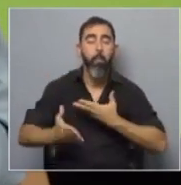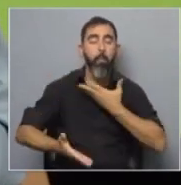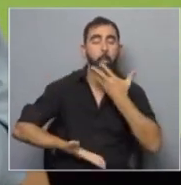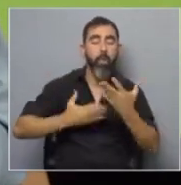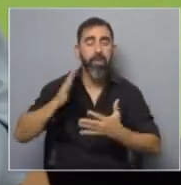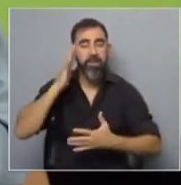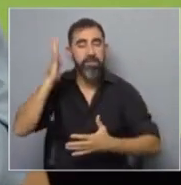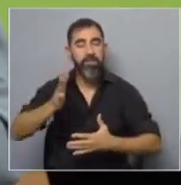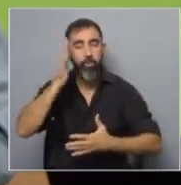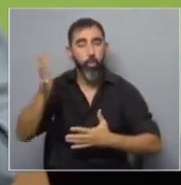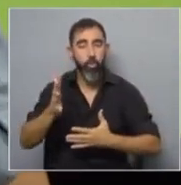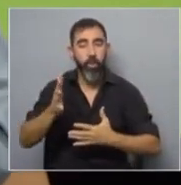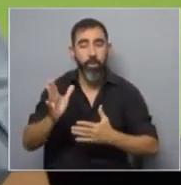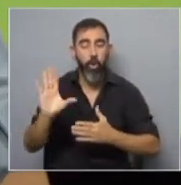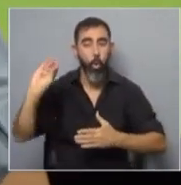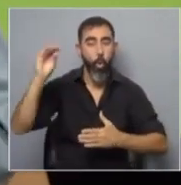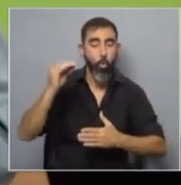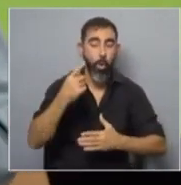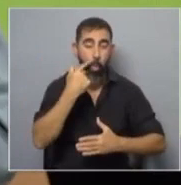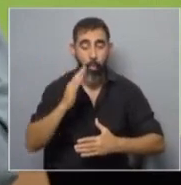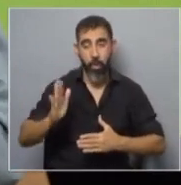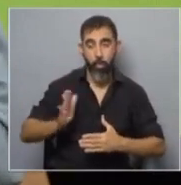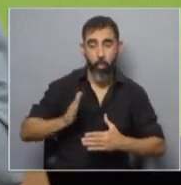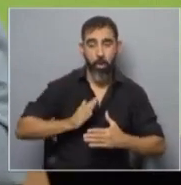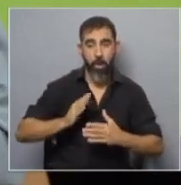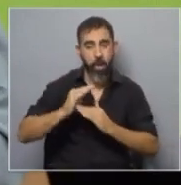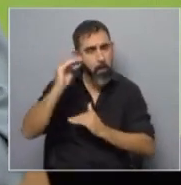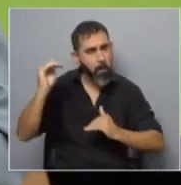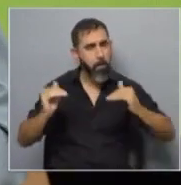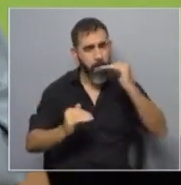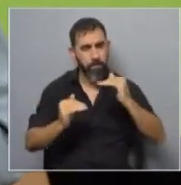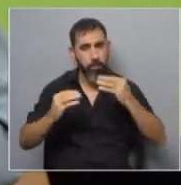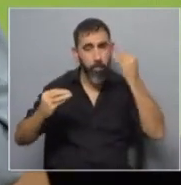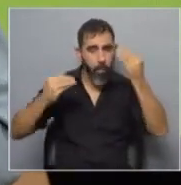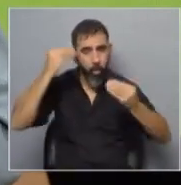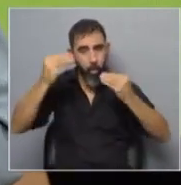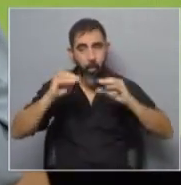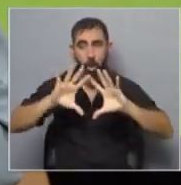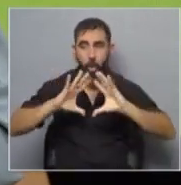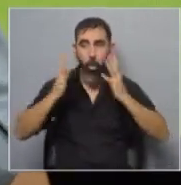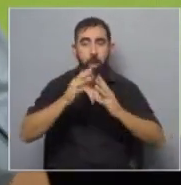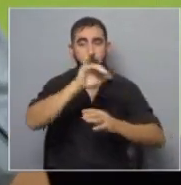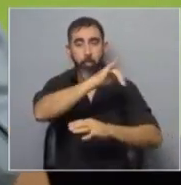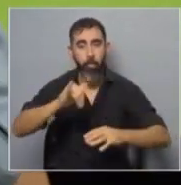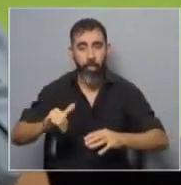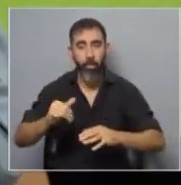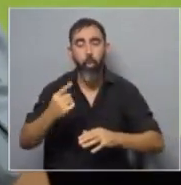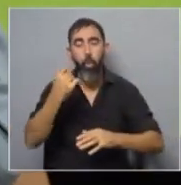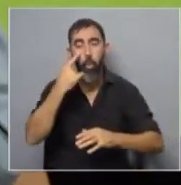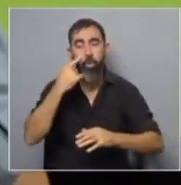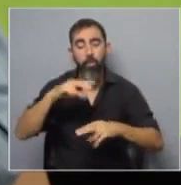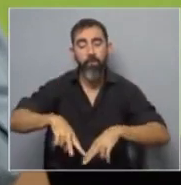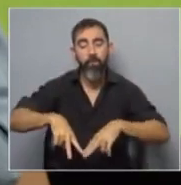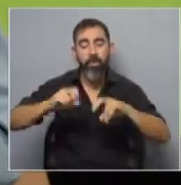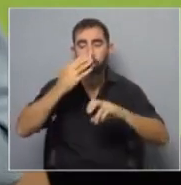psicológico de las y los jóvenes que supera de manera preocupante los valores globales promedio. Vamos a conocer los